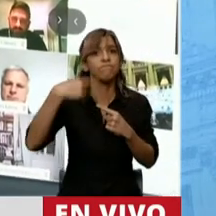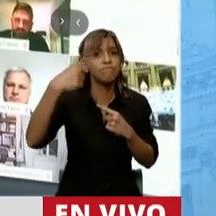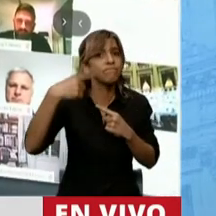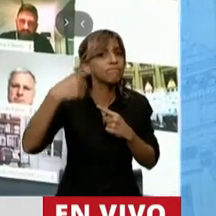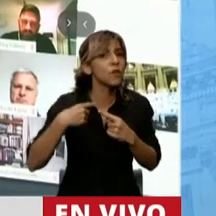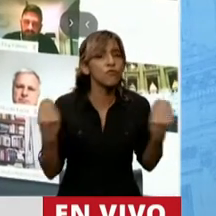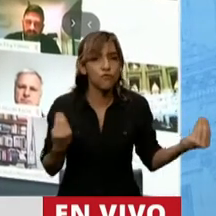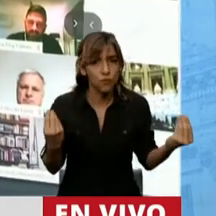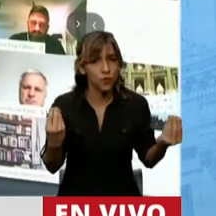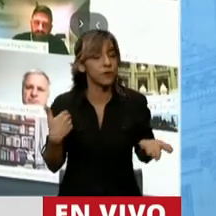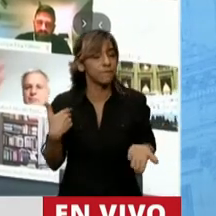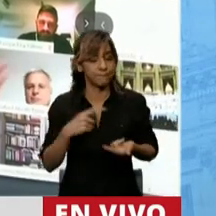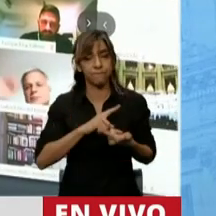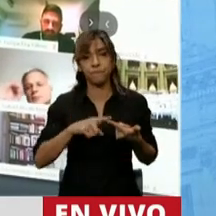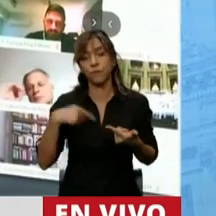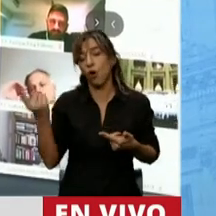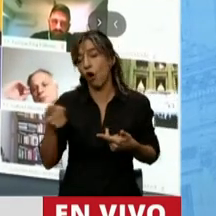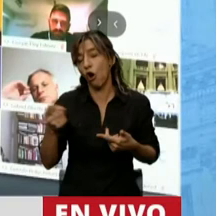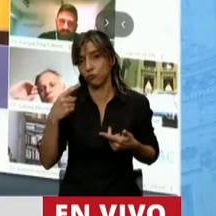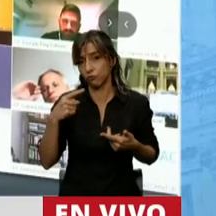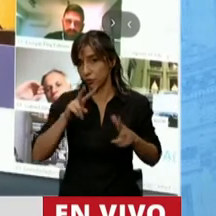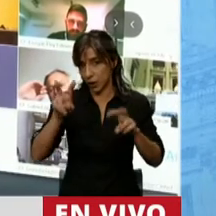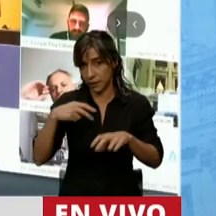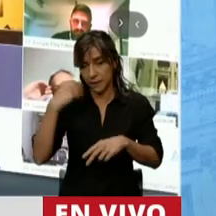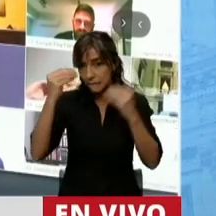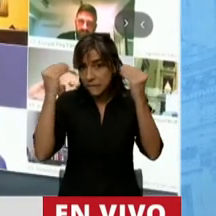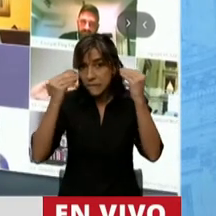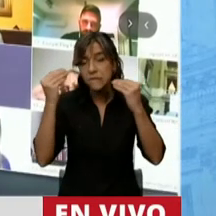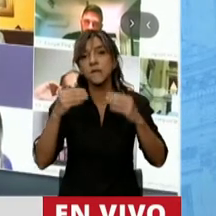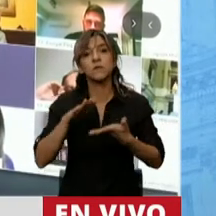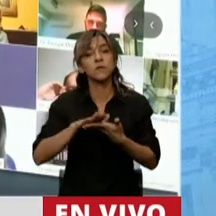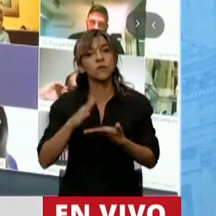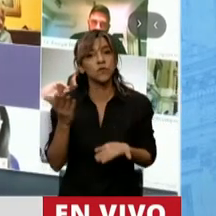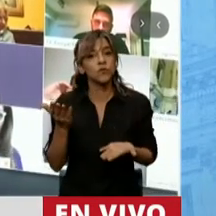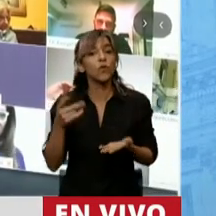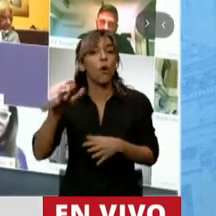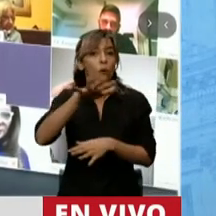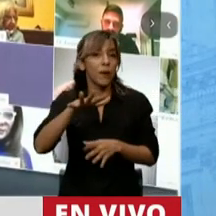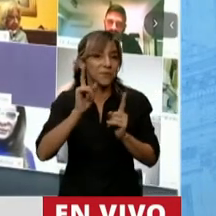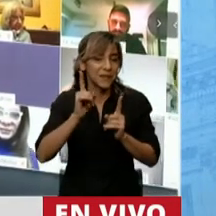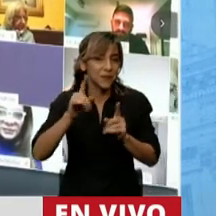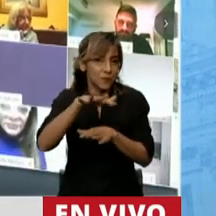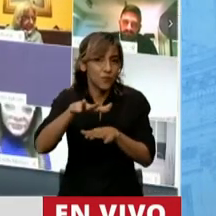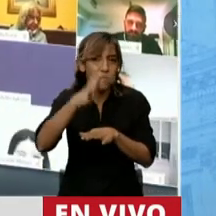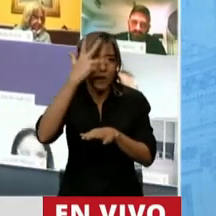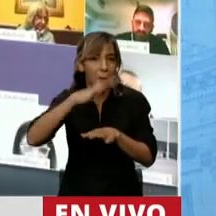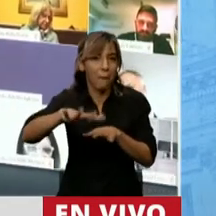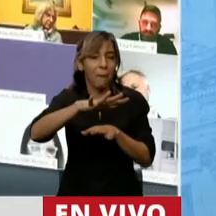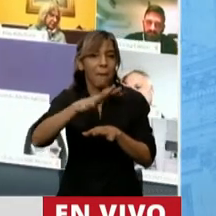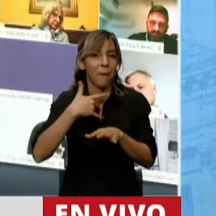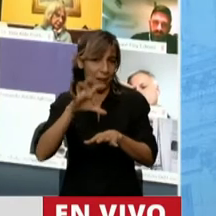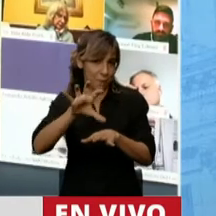puntualmente, señor Jefe de Gabinete, es el Departamento de San Martín una de las 7, 8